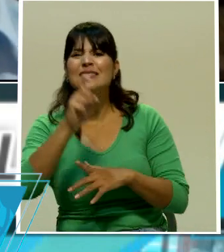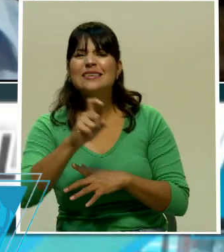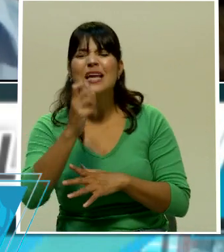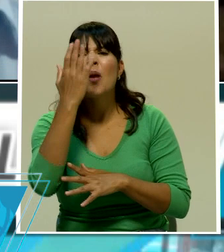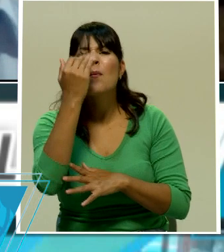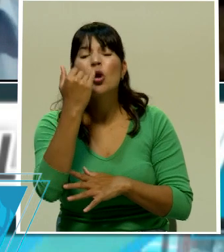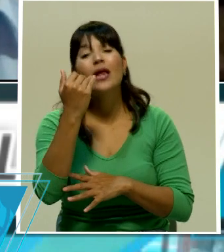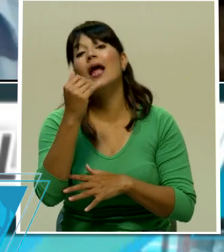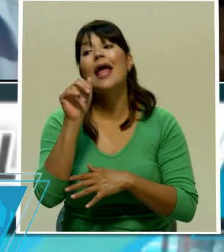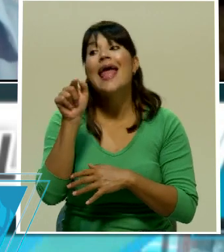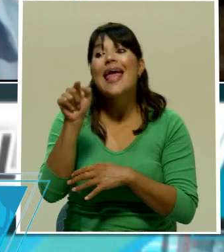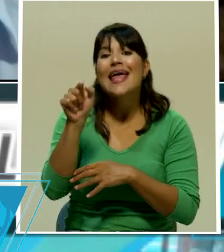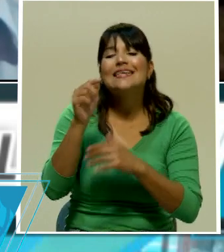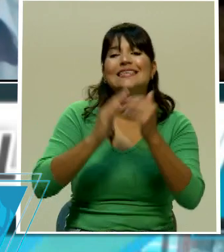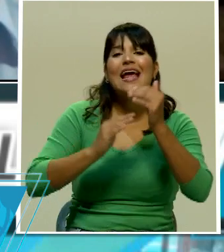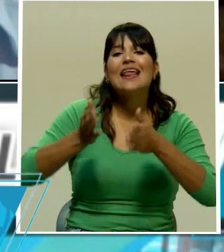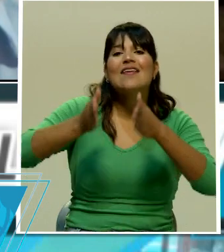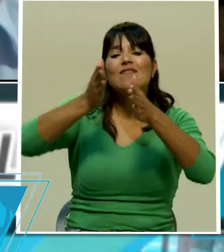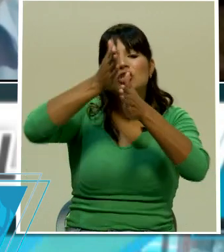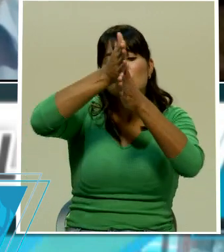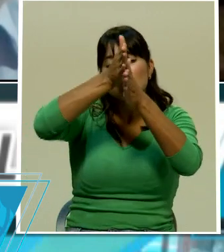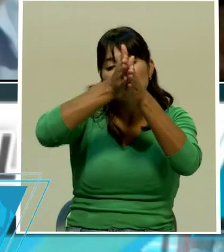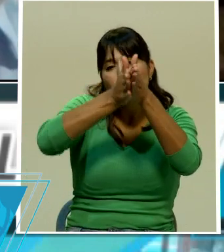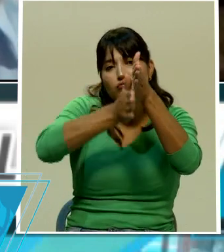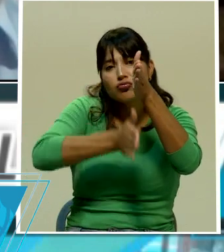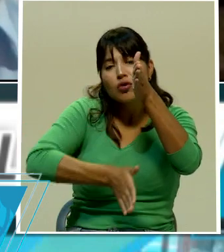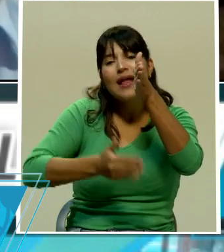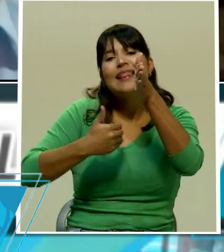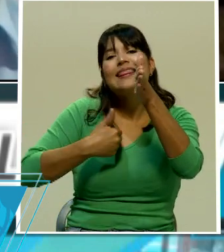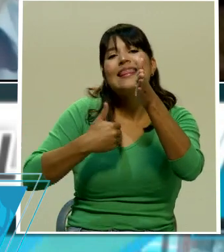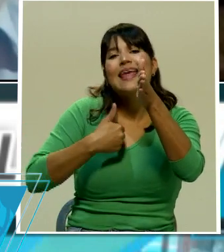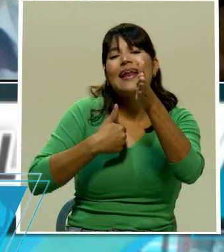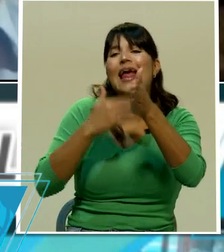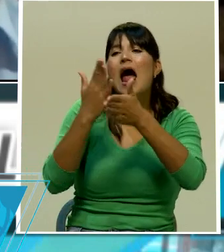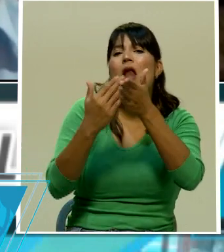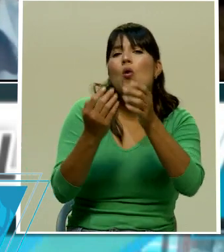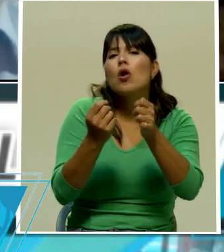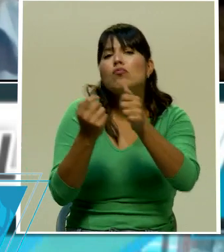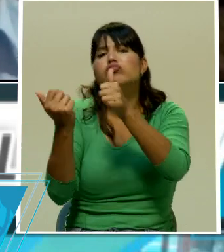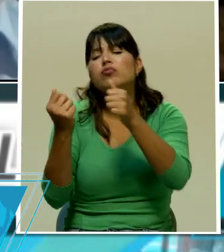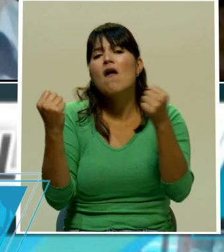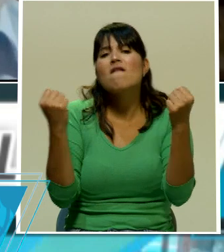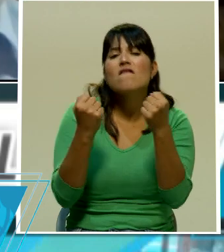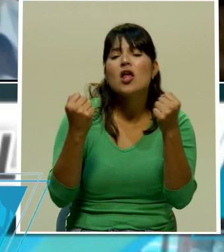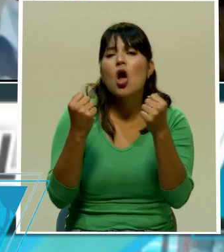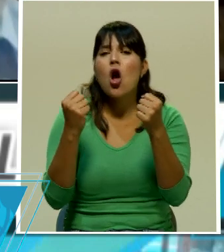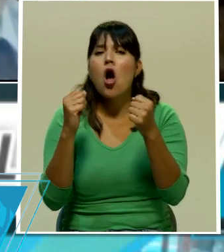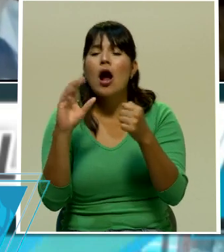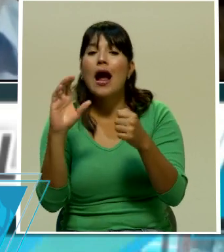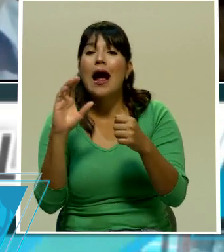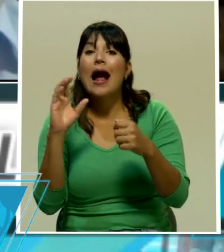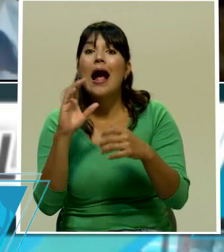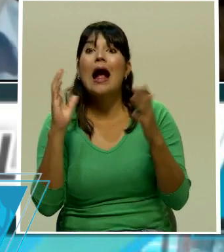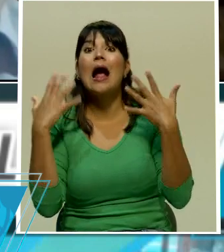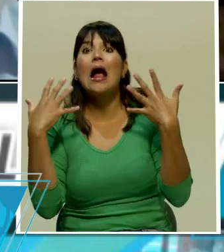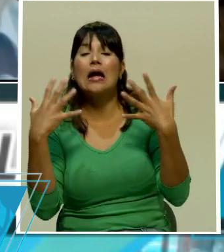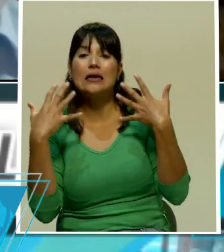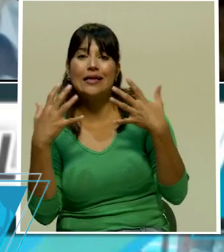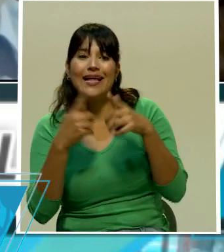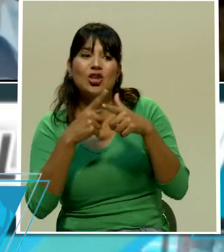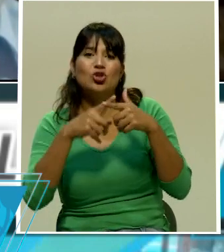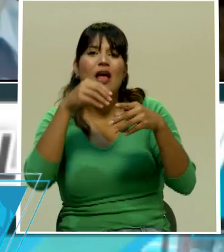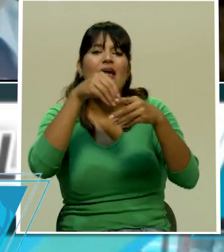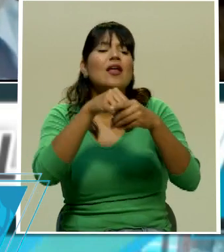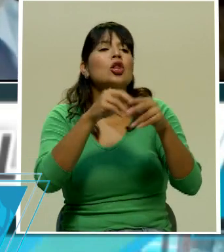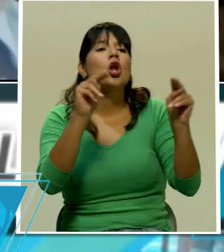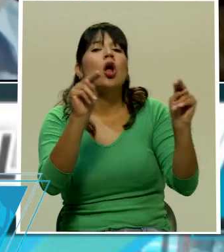aprender el alcalde de Nueva York está prohibiendo los edificios de cristal en Nueva York imagínese usted lo